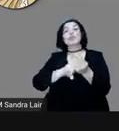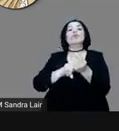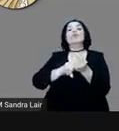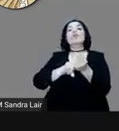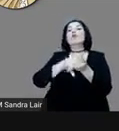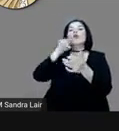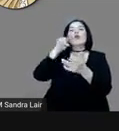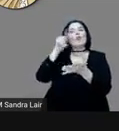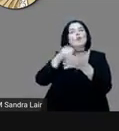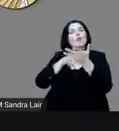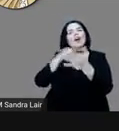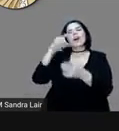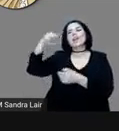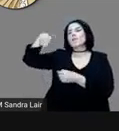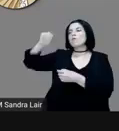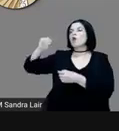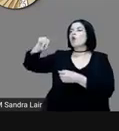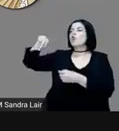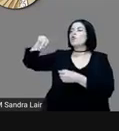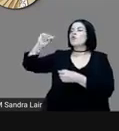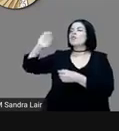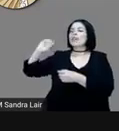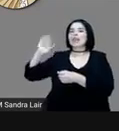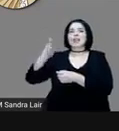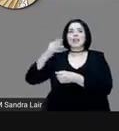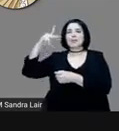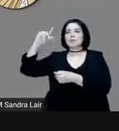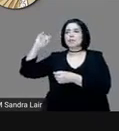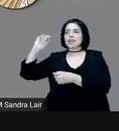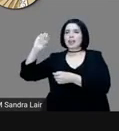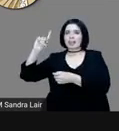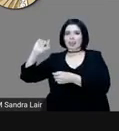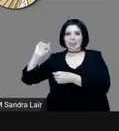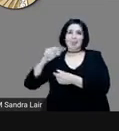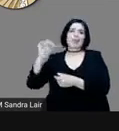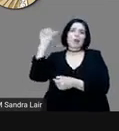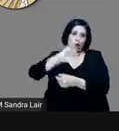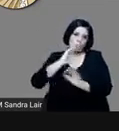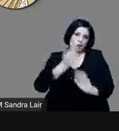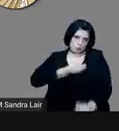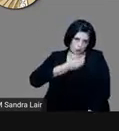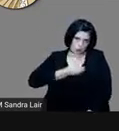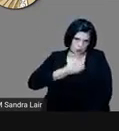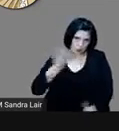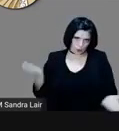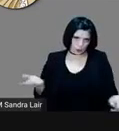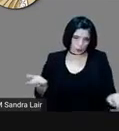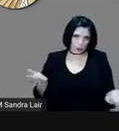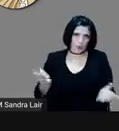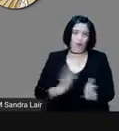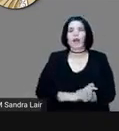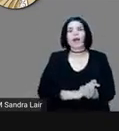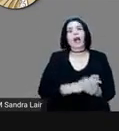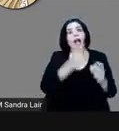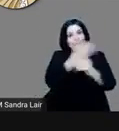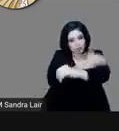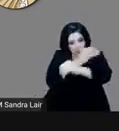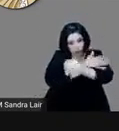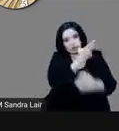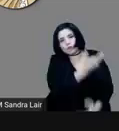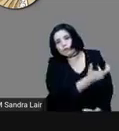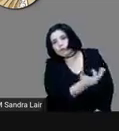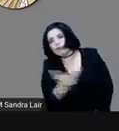Piedad, a un costado del Zócalo, hoy Zócalo. Y, estando allí,